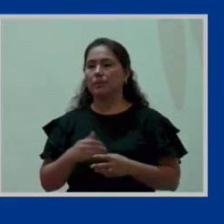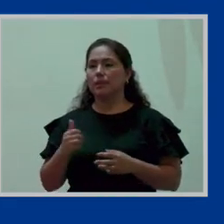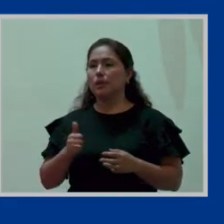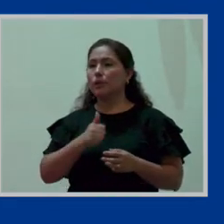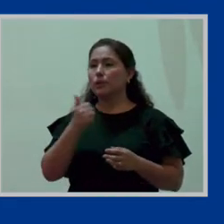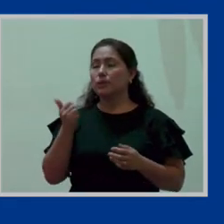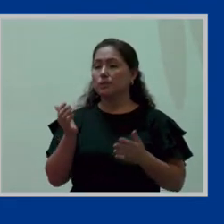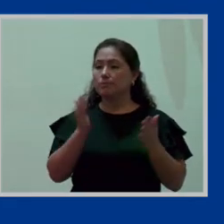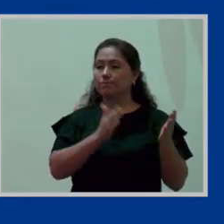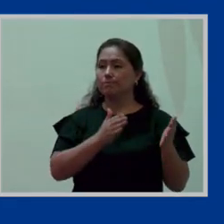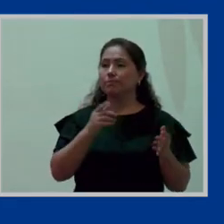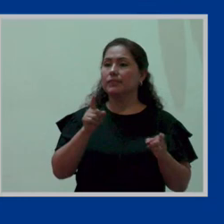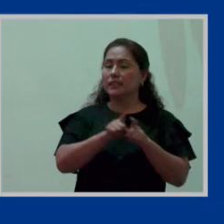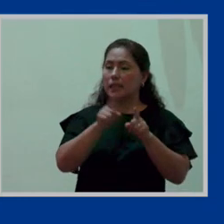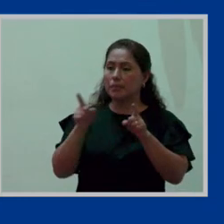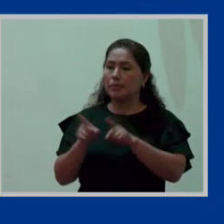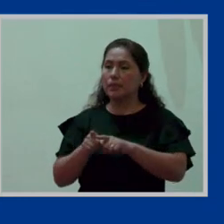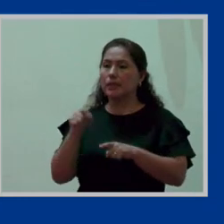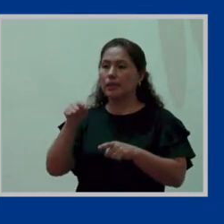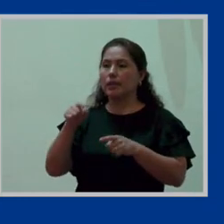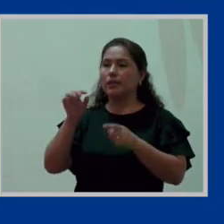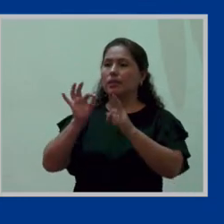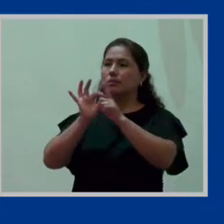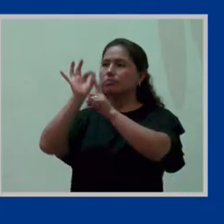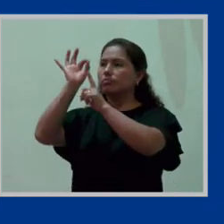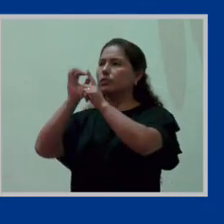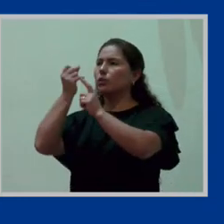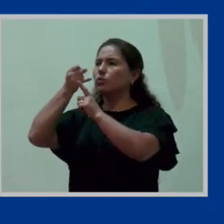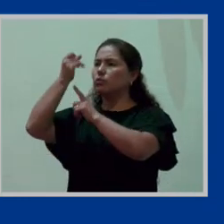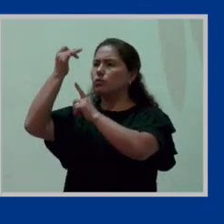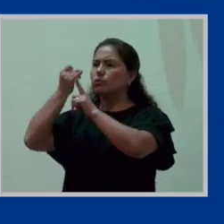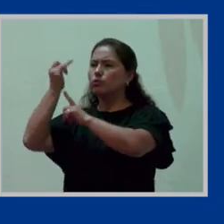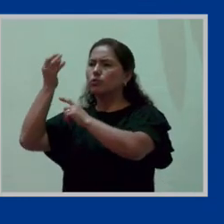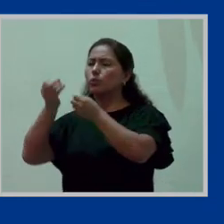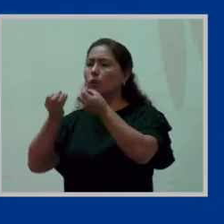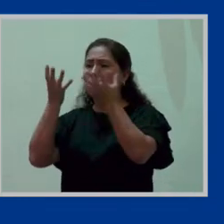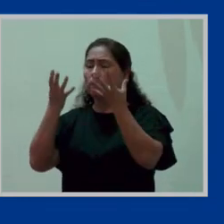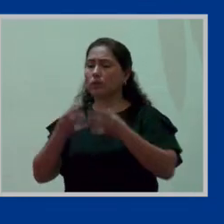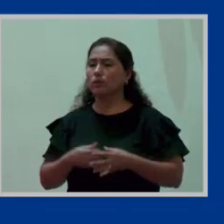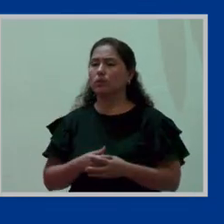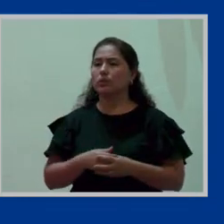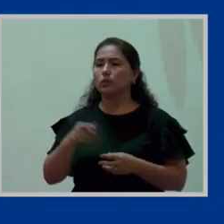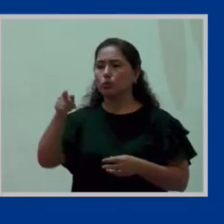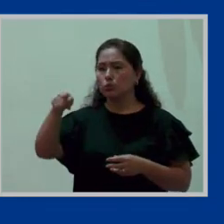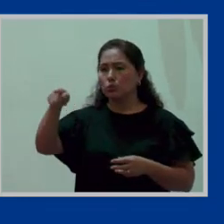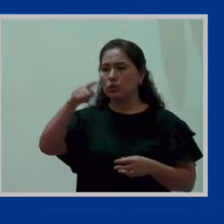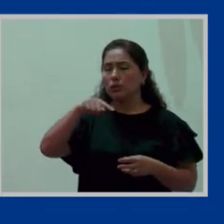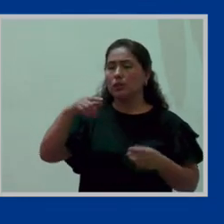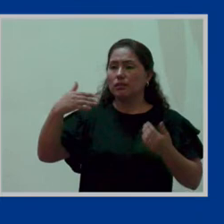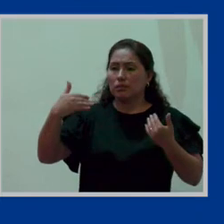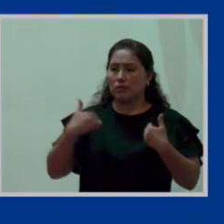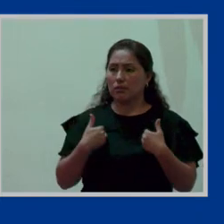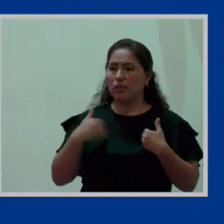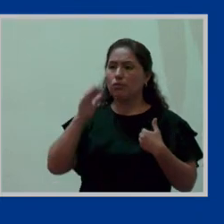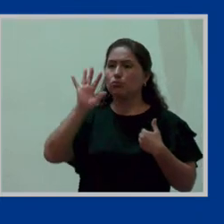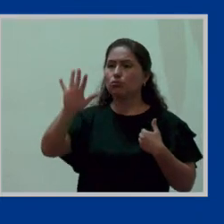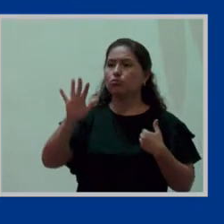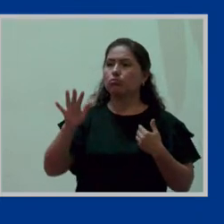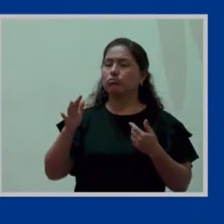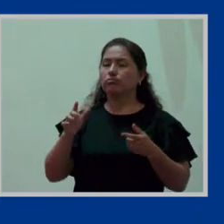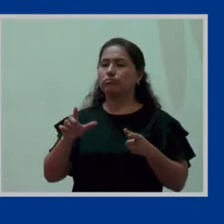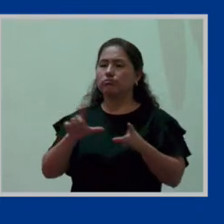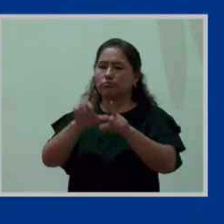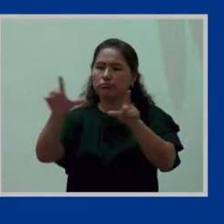además de esa estadística ¿no? usted tiene a su disposición